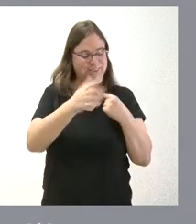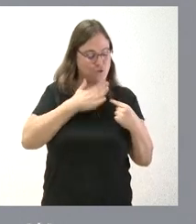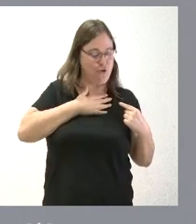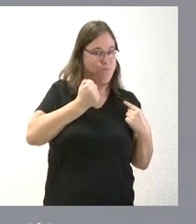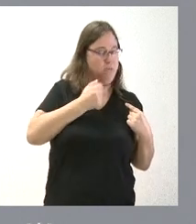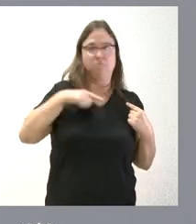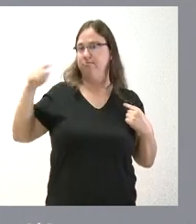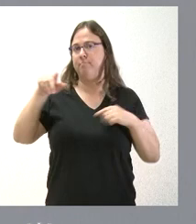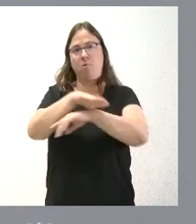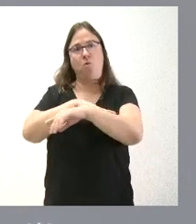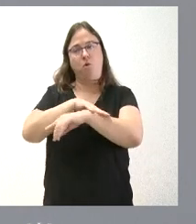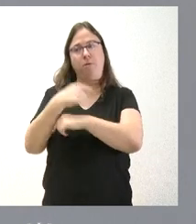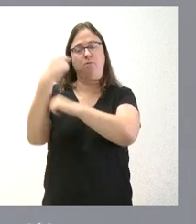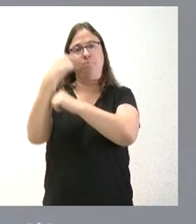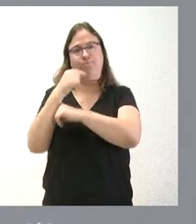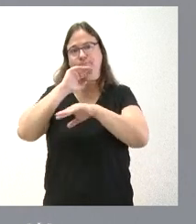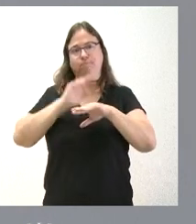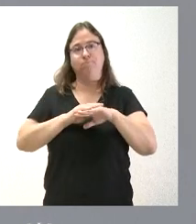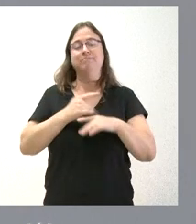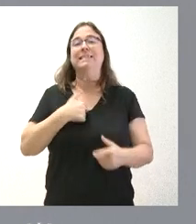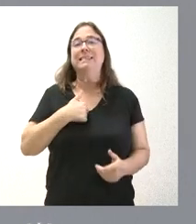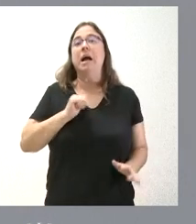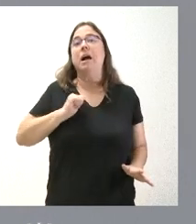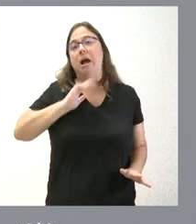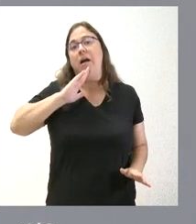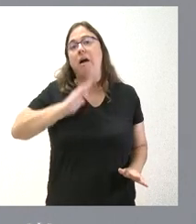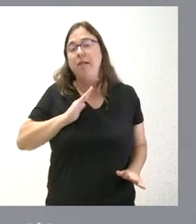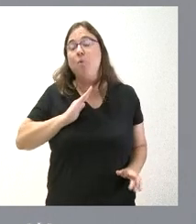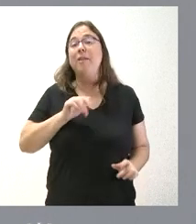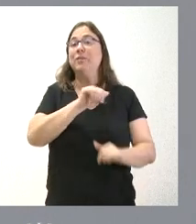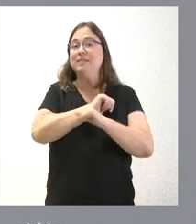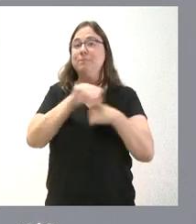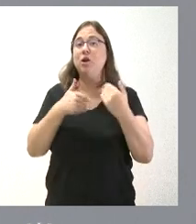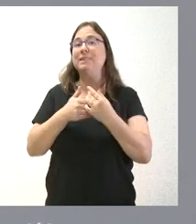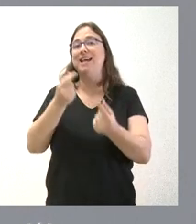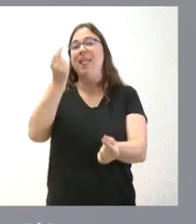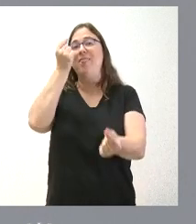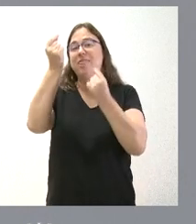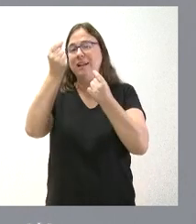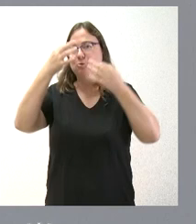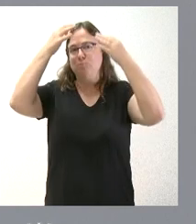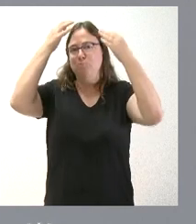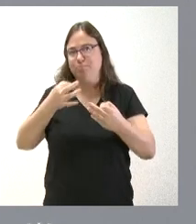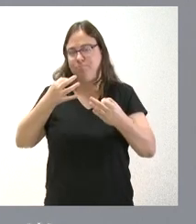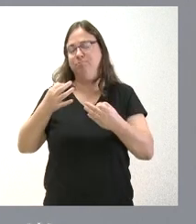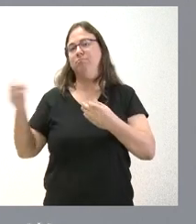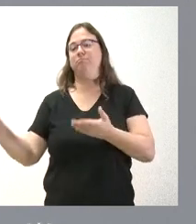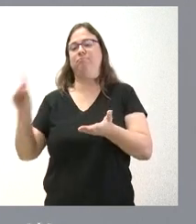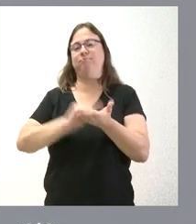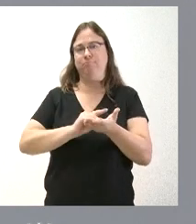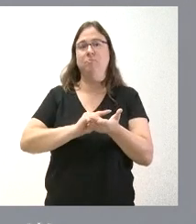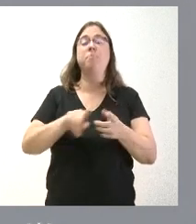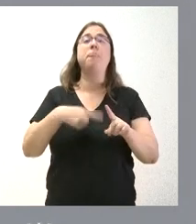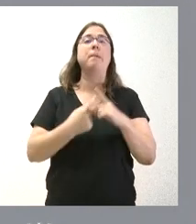sino la que ponga el Estado en el suyo, nos ha parecido más oportuno tener datos más fehacientes, más precisos de toda esta información. Es verdad que